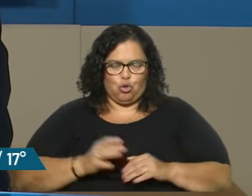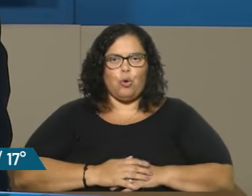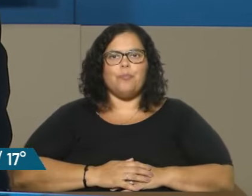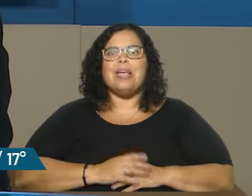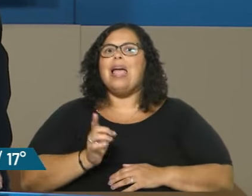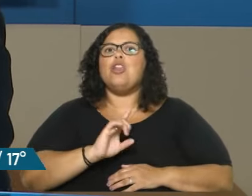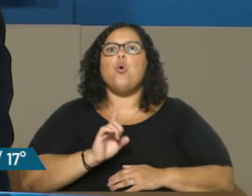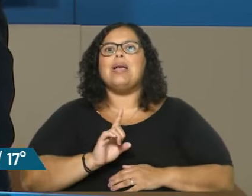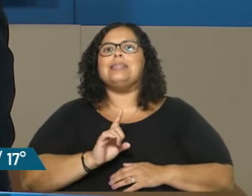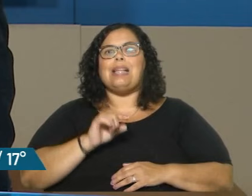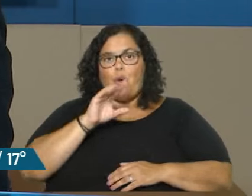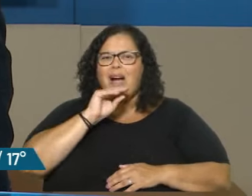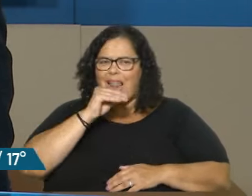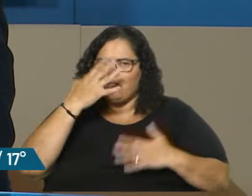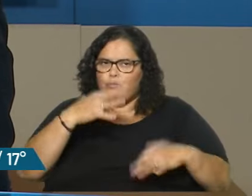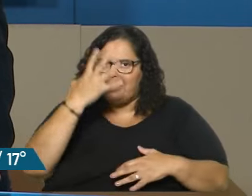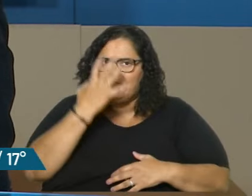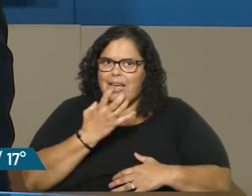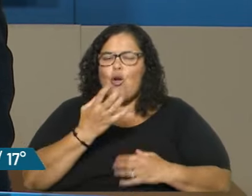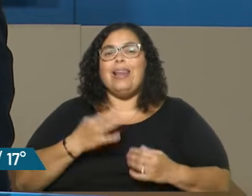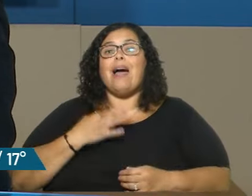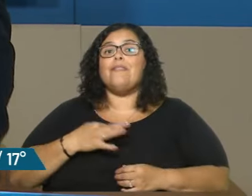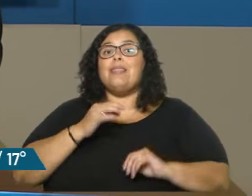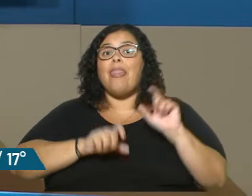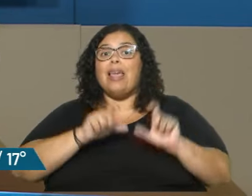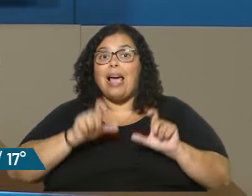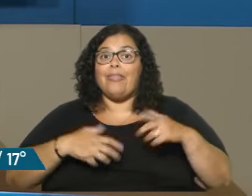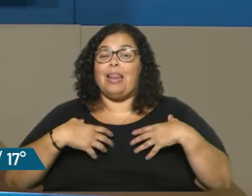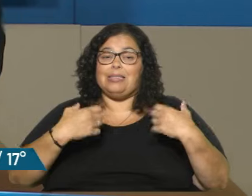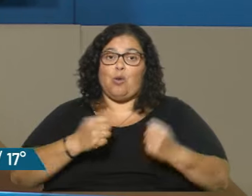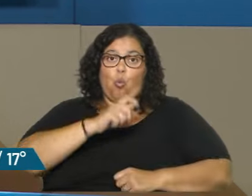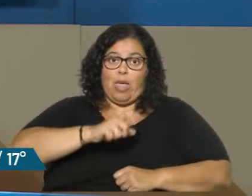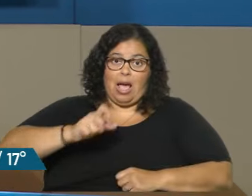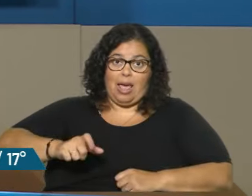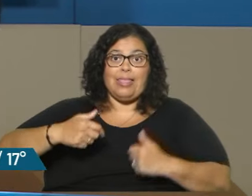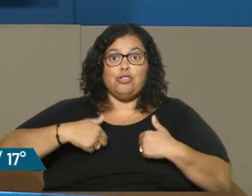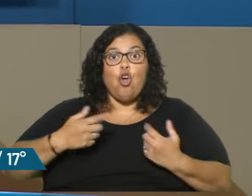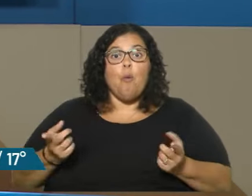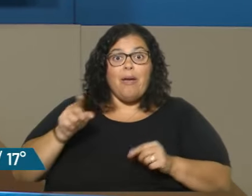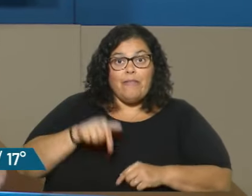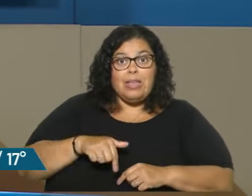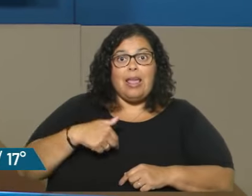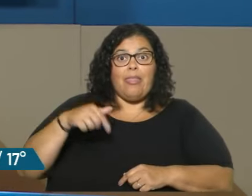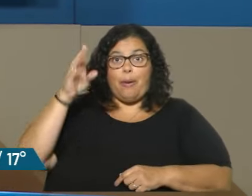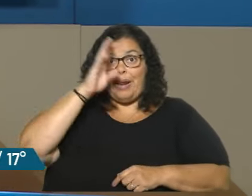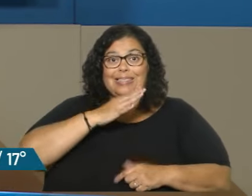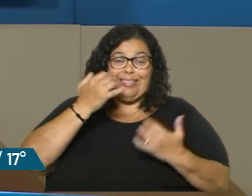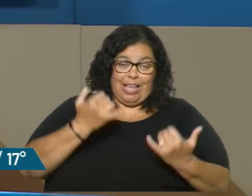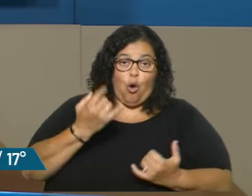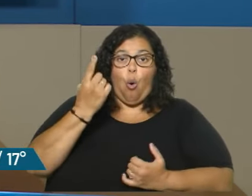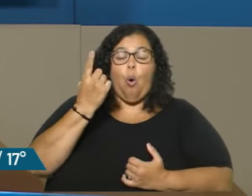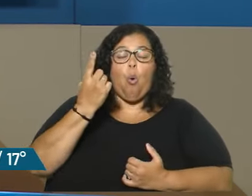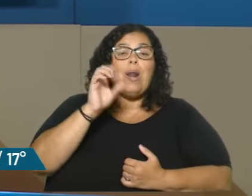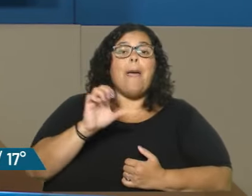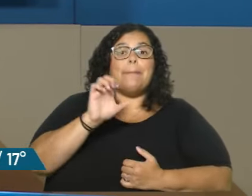Esto no es... Acá estamos hablando en serio, y es la vida de la gente, y es la salud de la gente. Yo me vine de Brasil. Yo tengo una empresa de